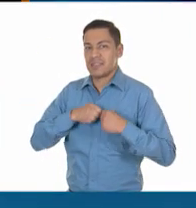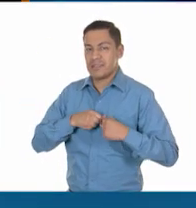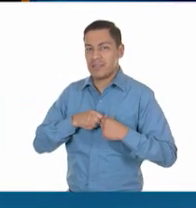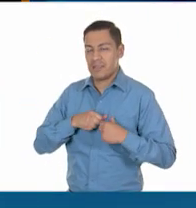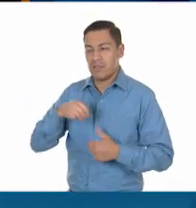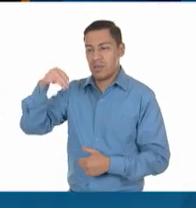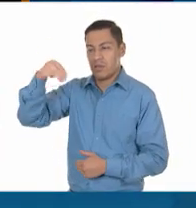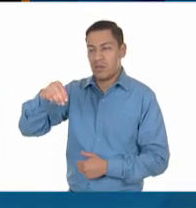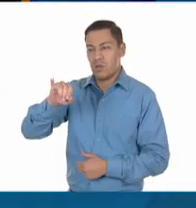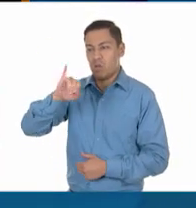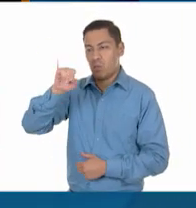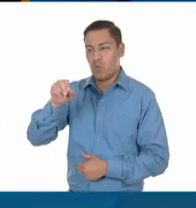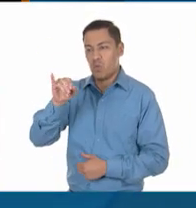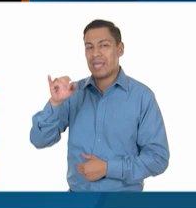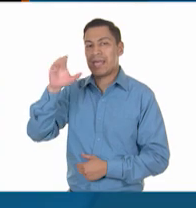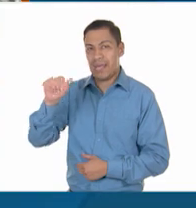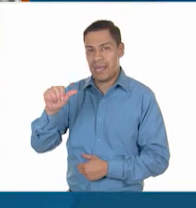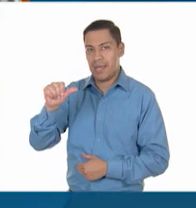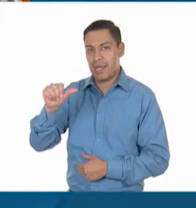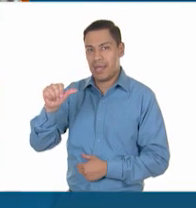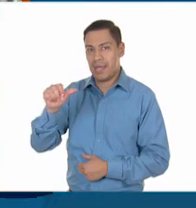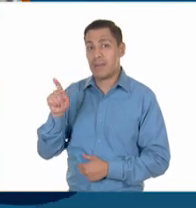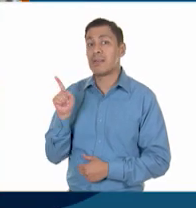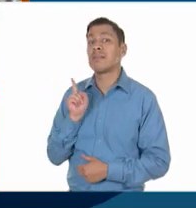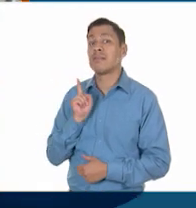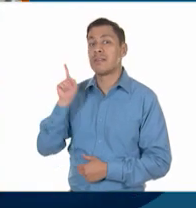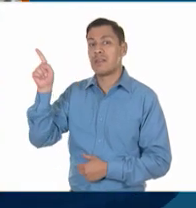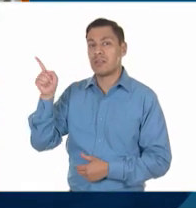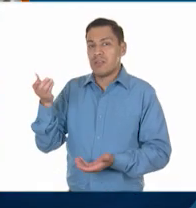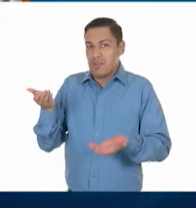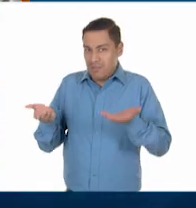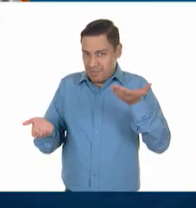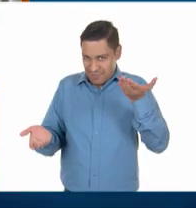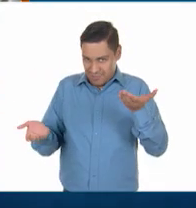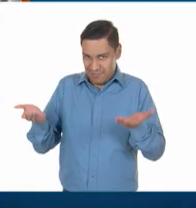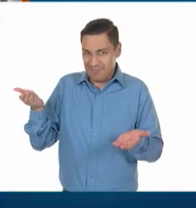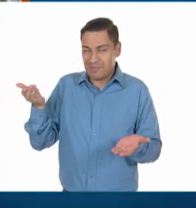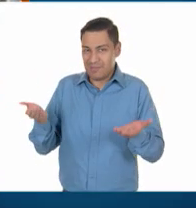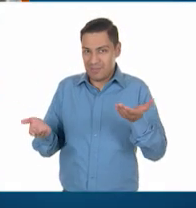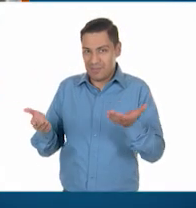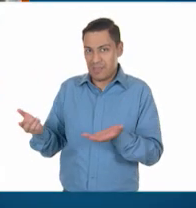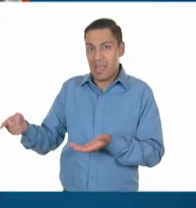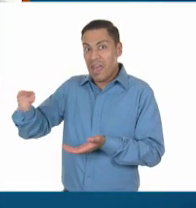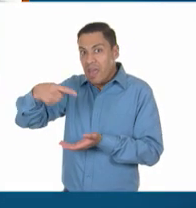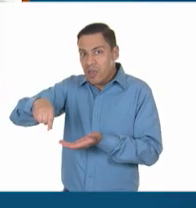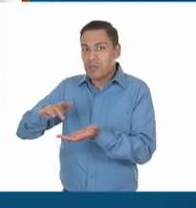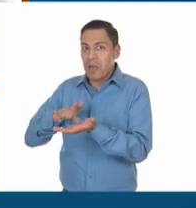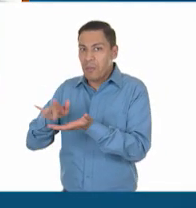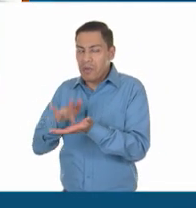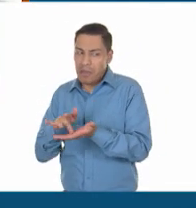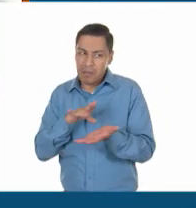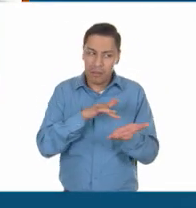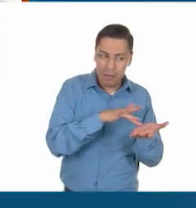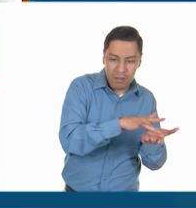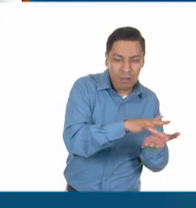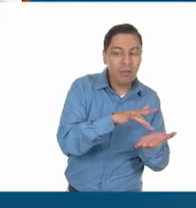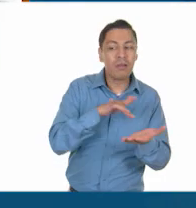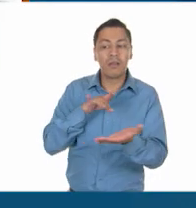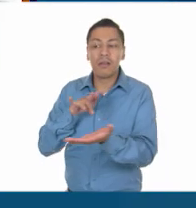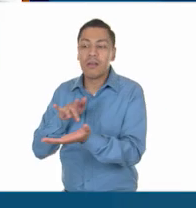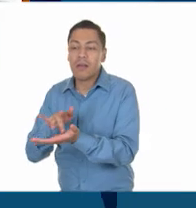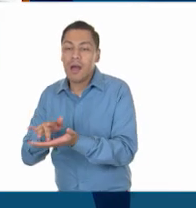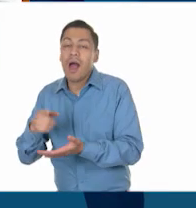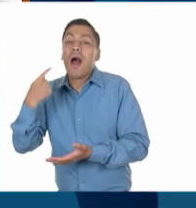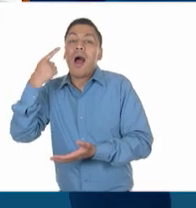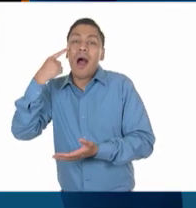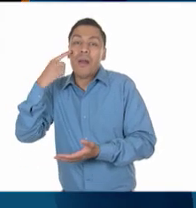y Heriberto Jara. Y los equilibristas, que apoyaron a uno u otro grupo de acuerdo a sus